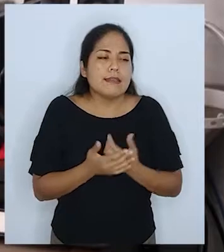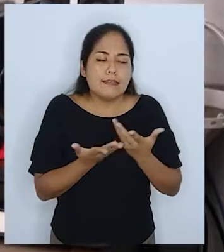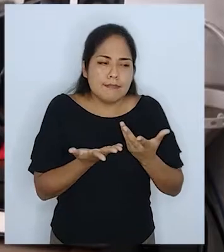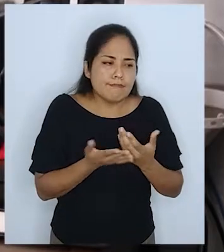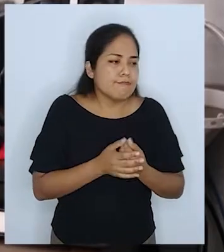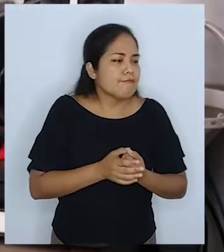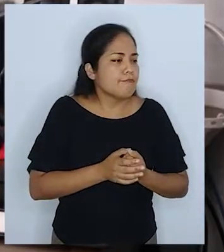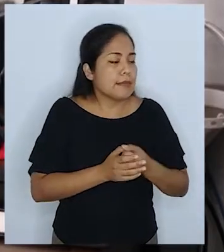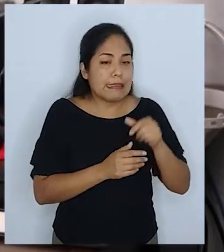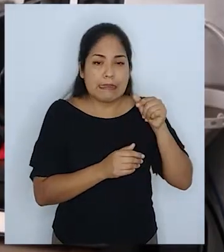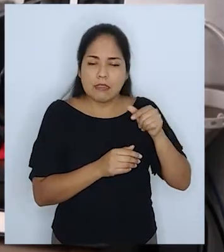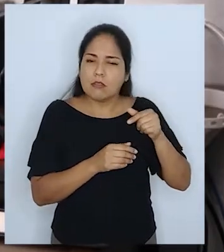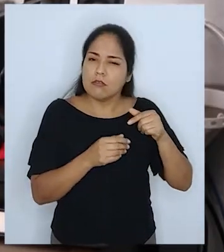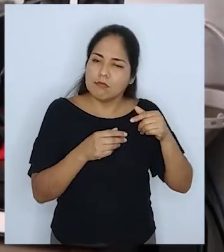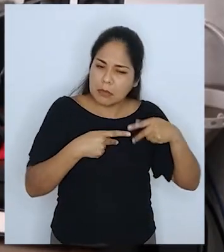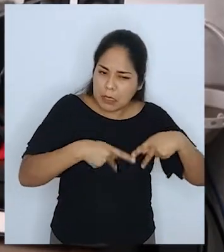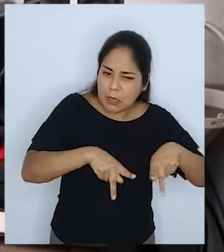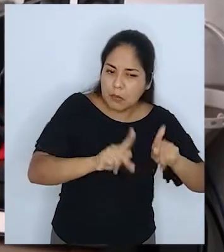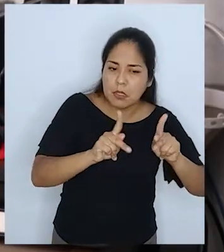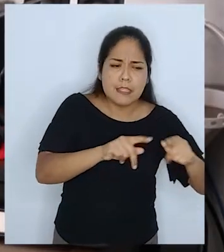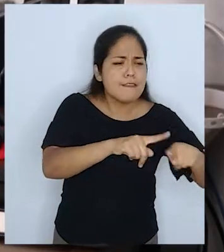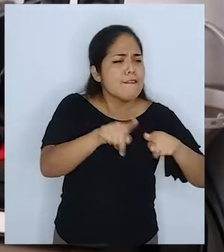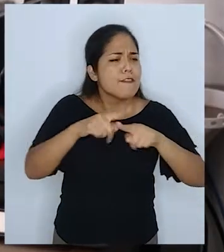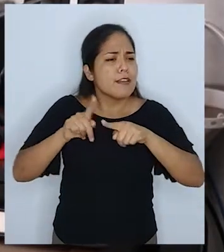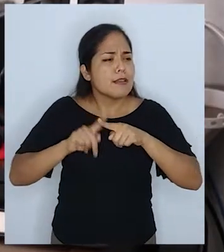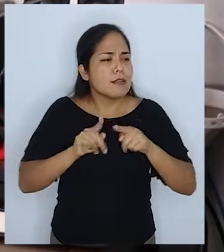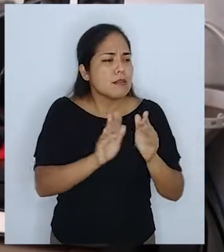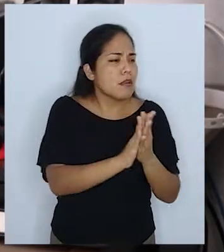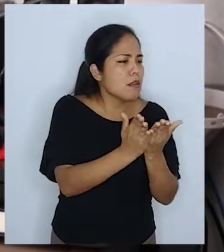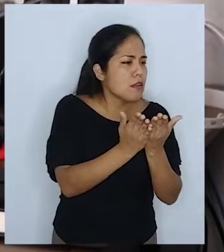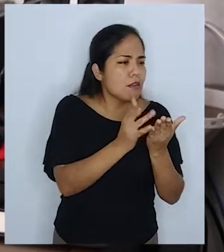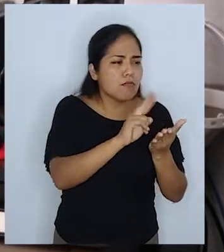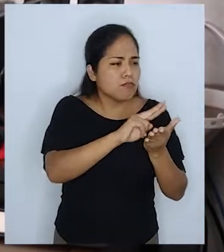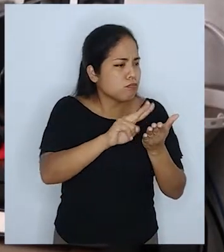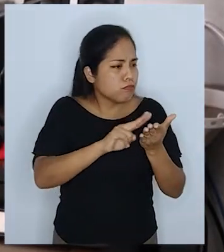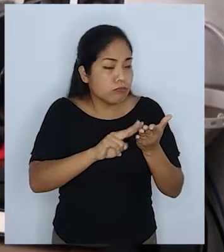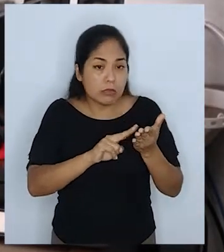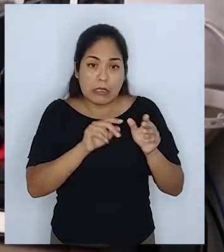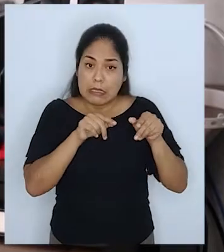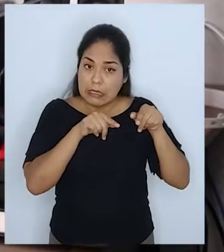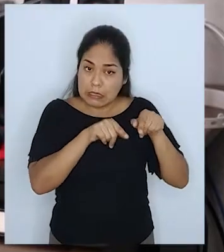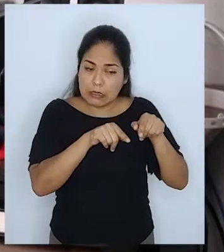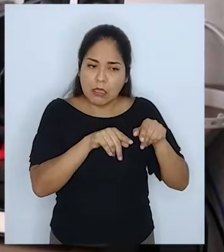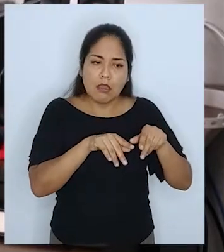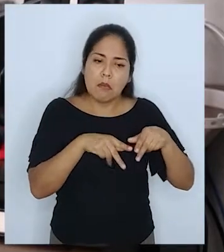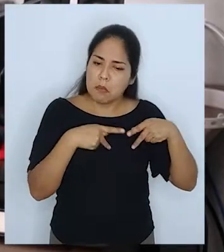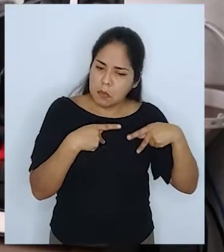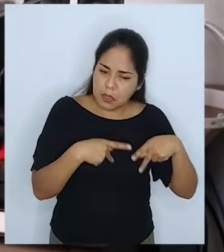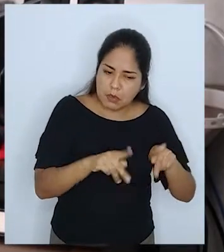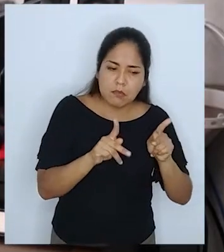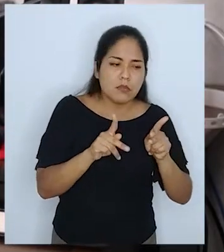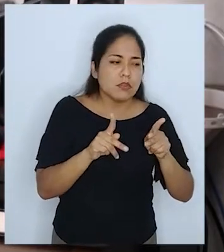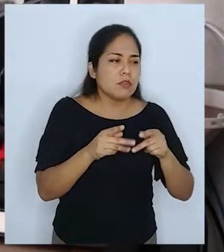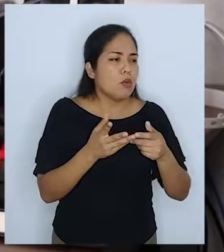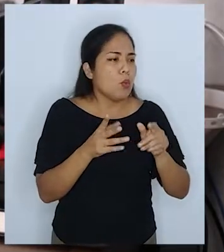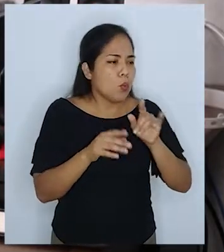que una serie de obras de textos puedan ser empleadas, utilizadas a